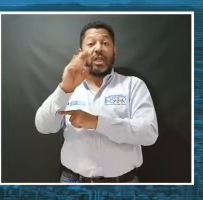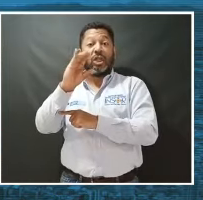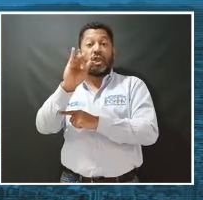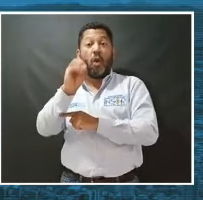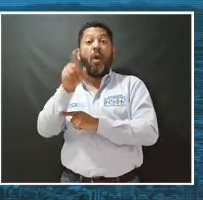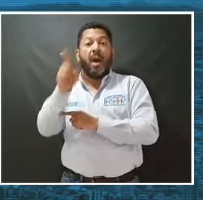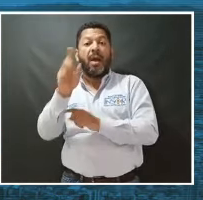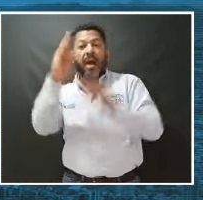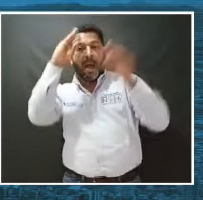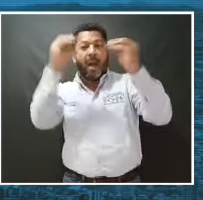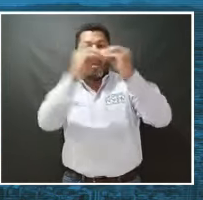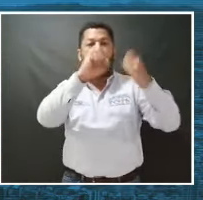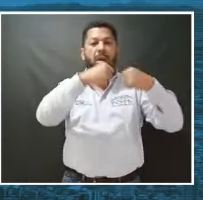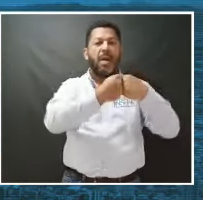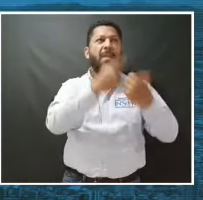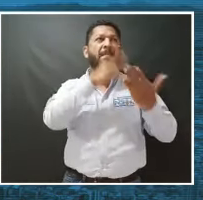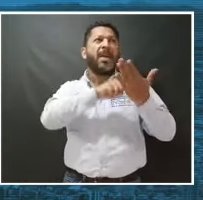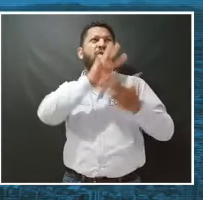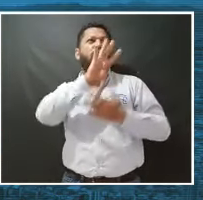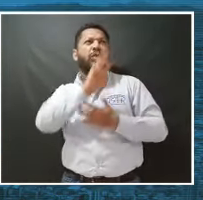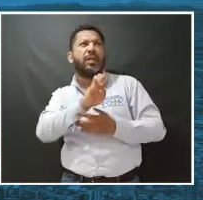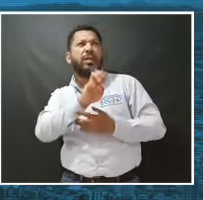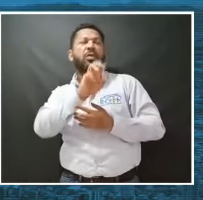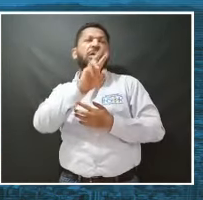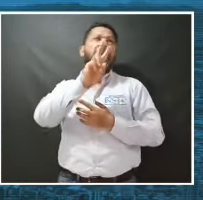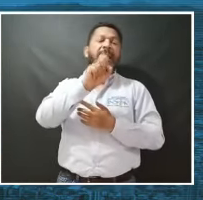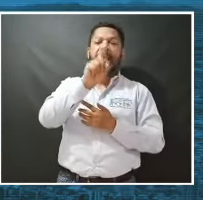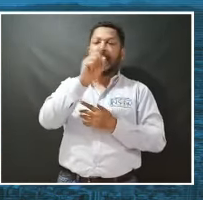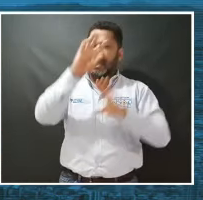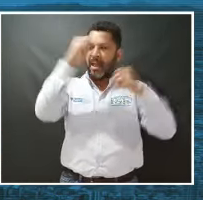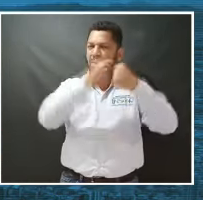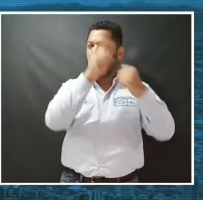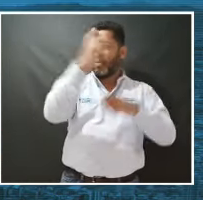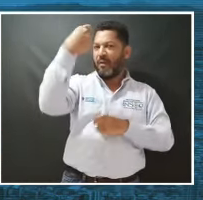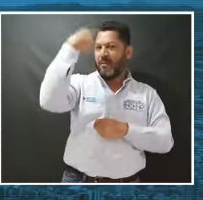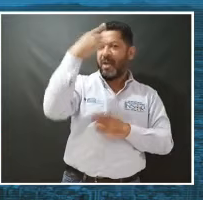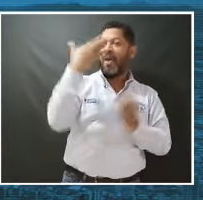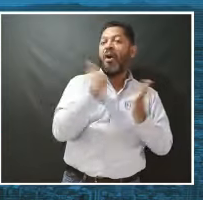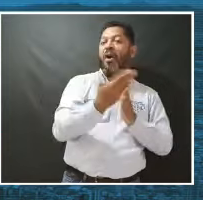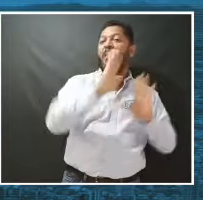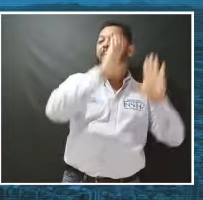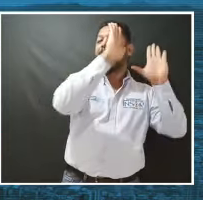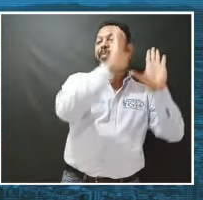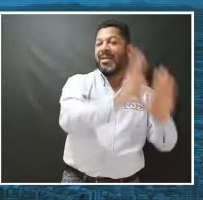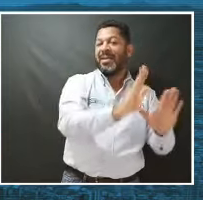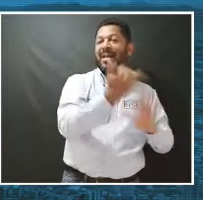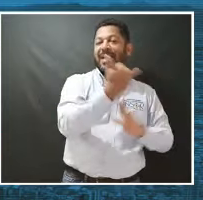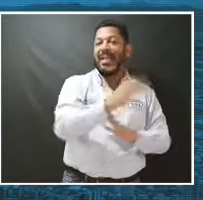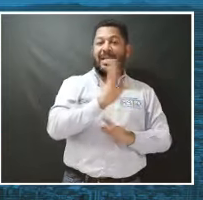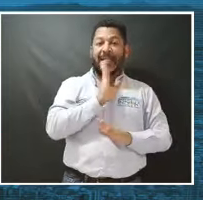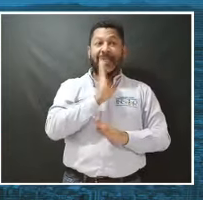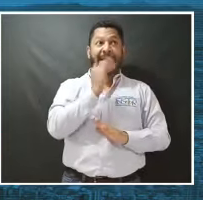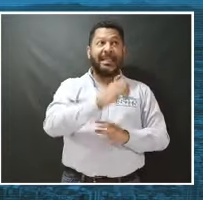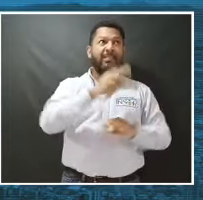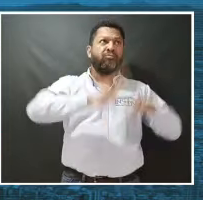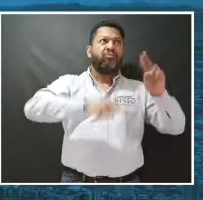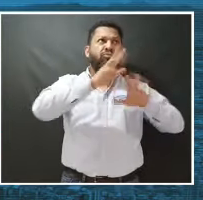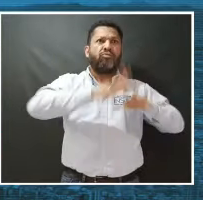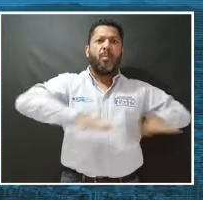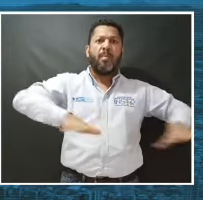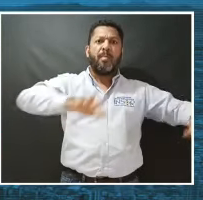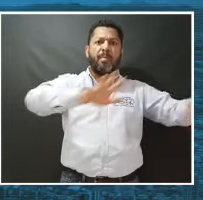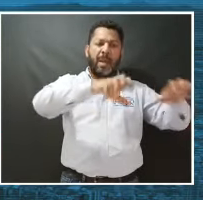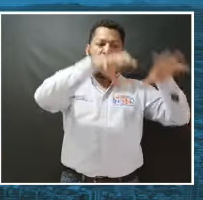negocio con el gobierno, eso fue en 1866, que negocio con el gobierno, la compra de parte de esta